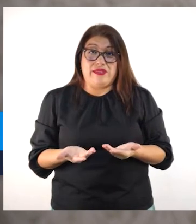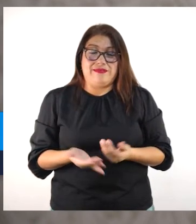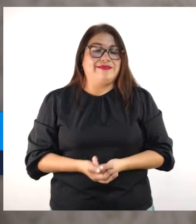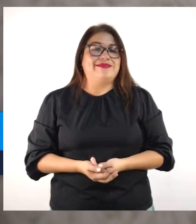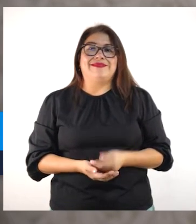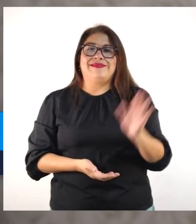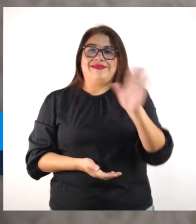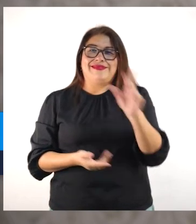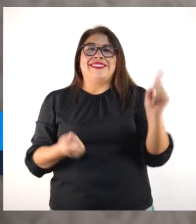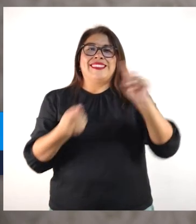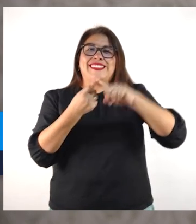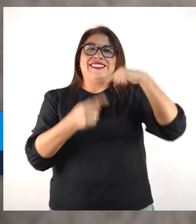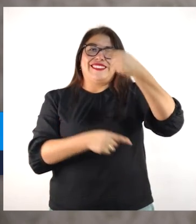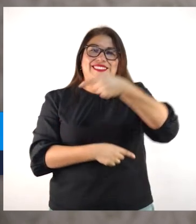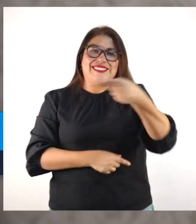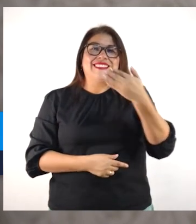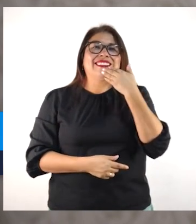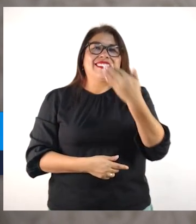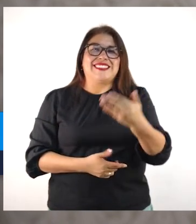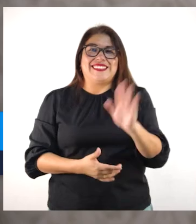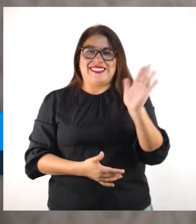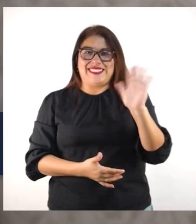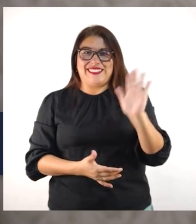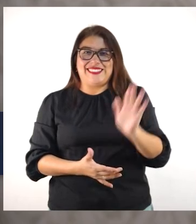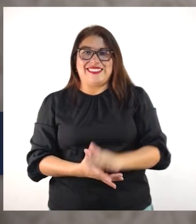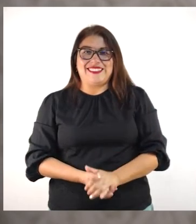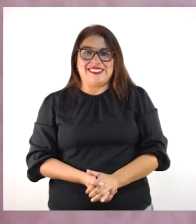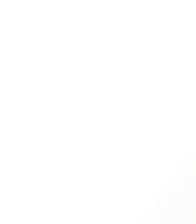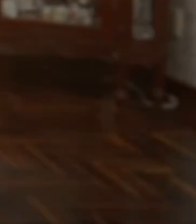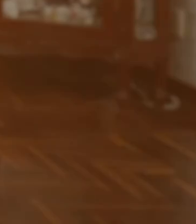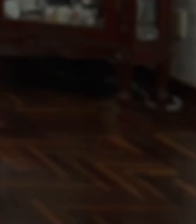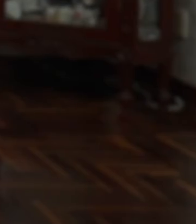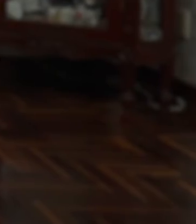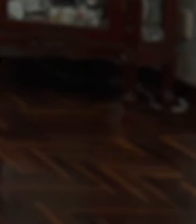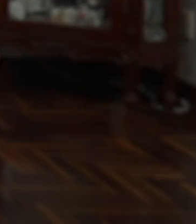incapacidad. Hasta la próxima semana. Gracias. Gracias.